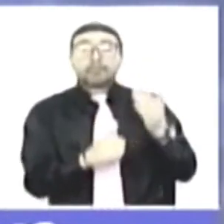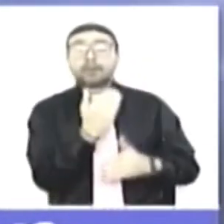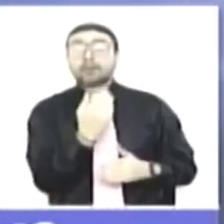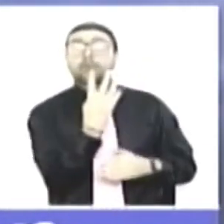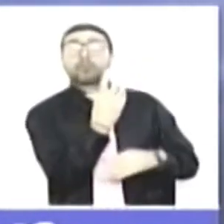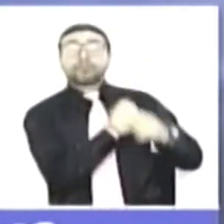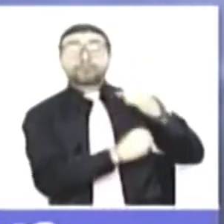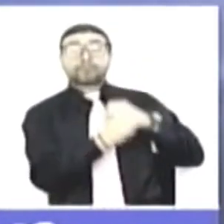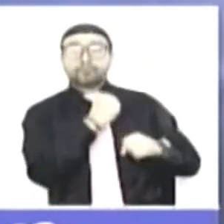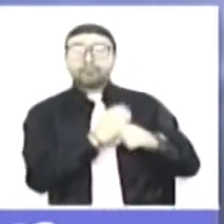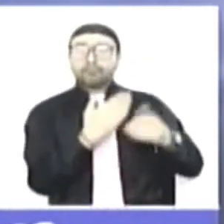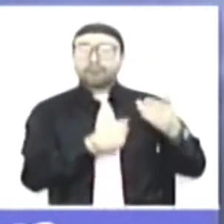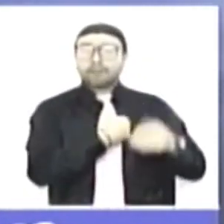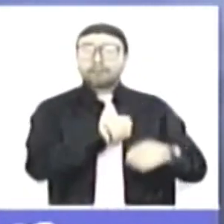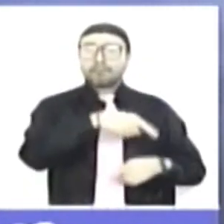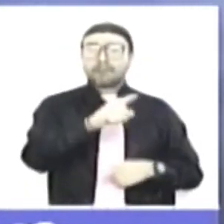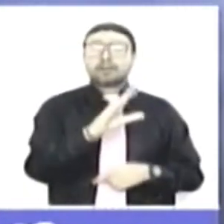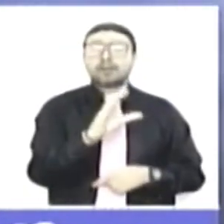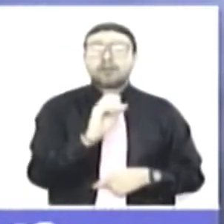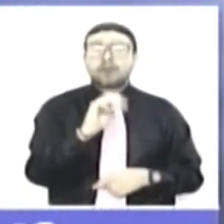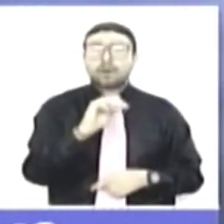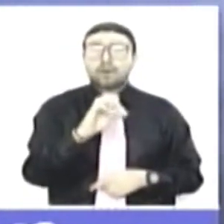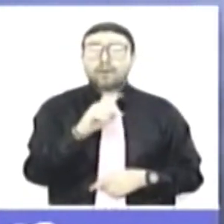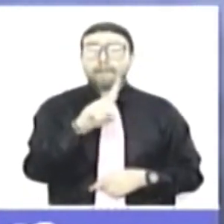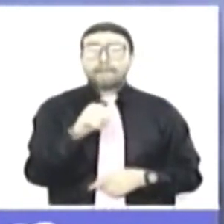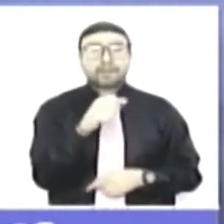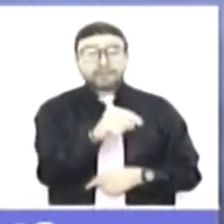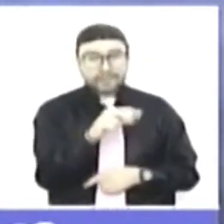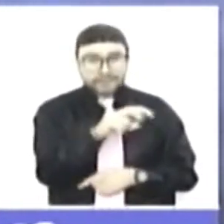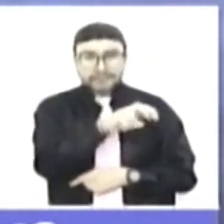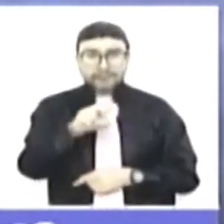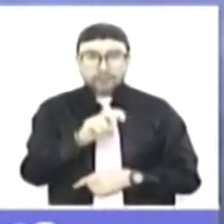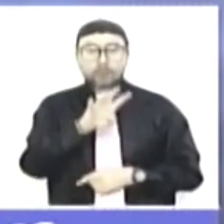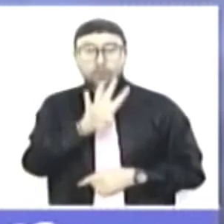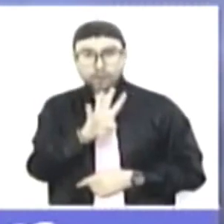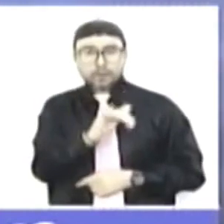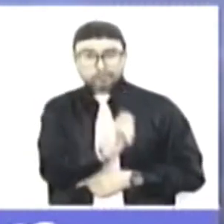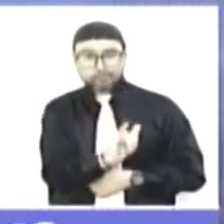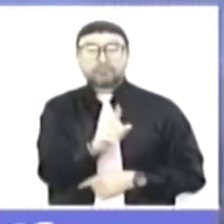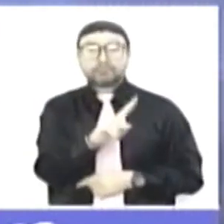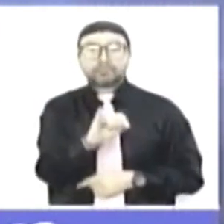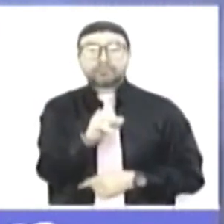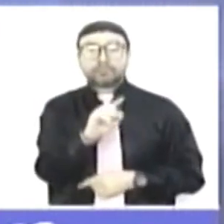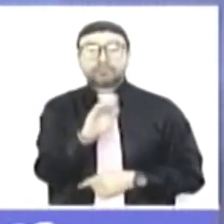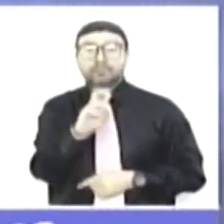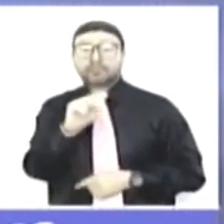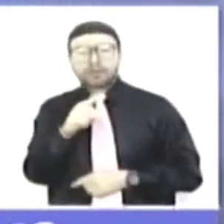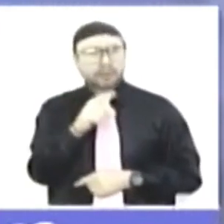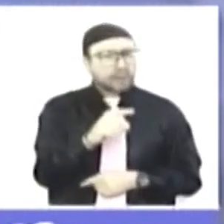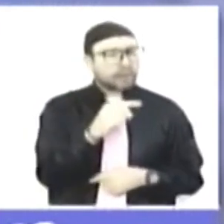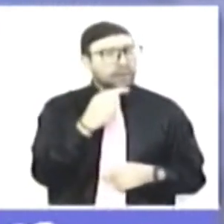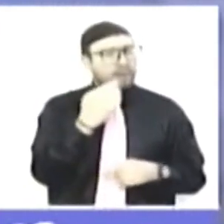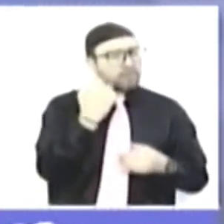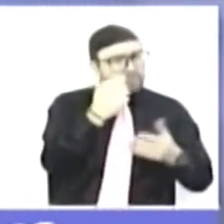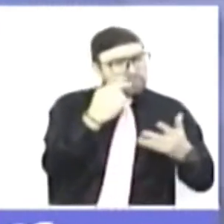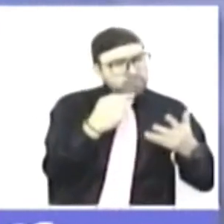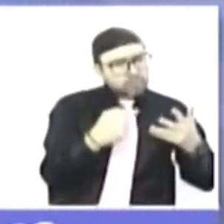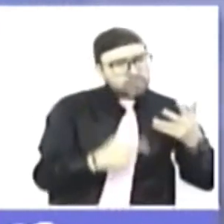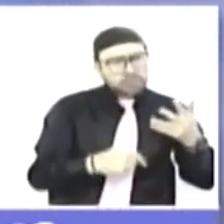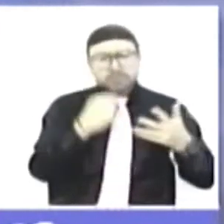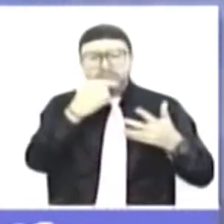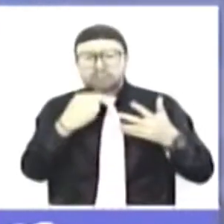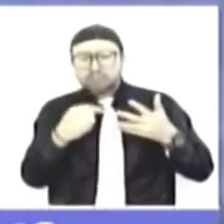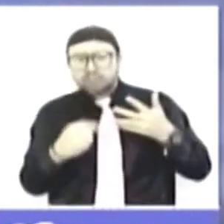se expidió el COMPES, que dio lugar al CISBEN 4, y se empezó un sistema de barridos de actualización de información. Siete